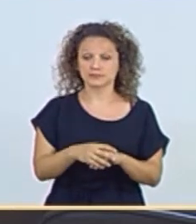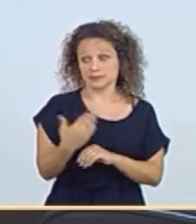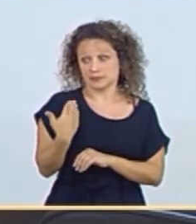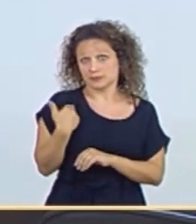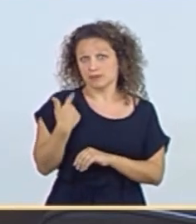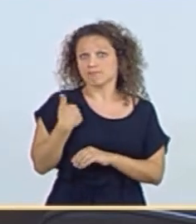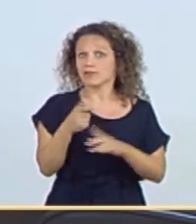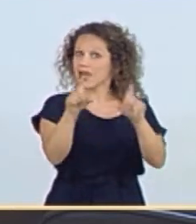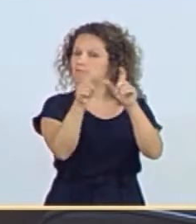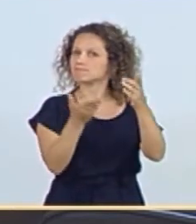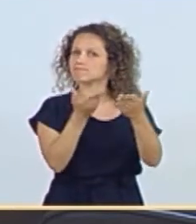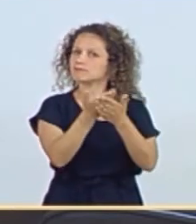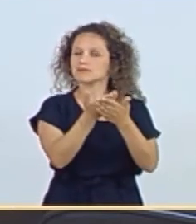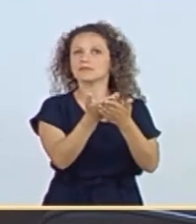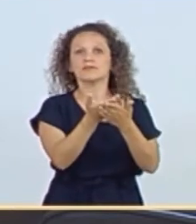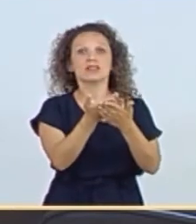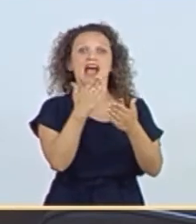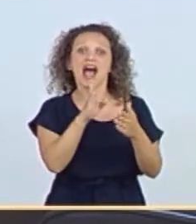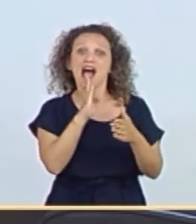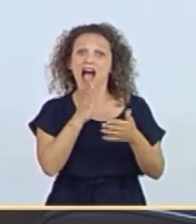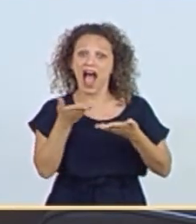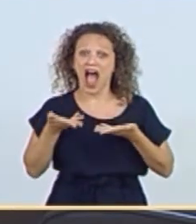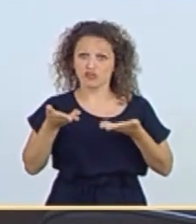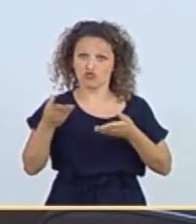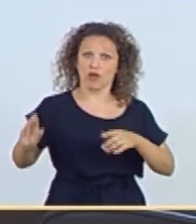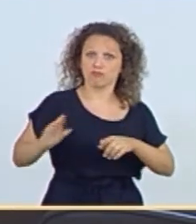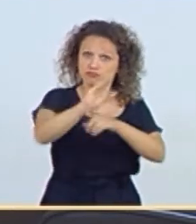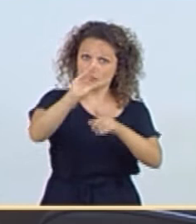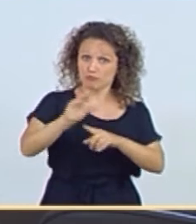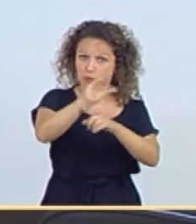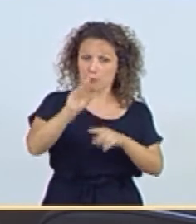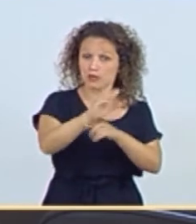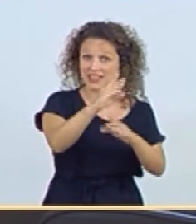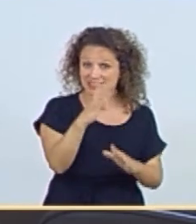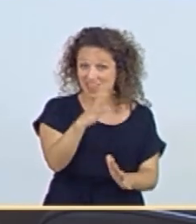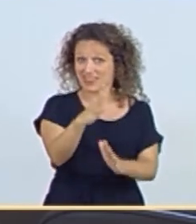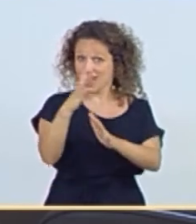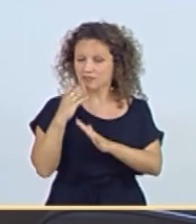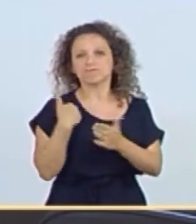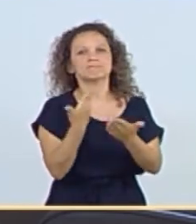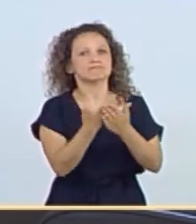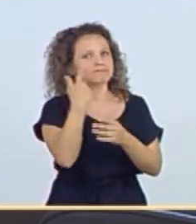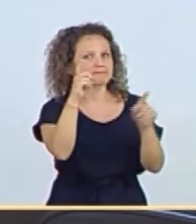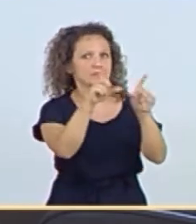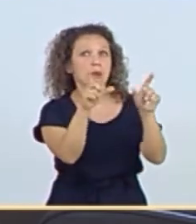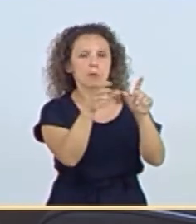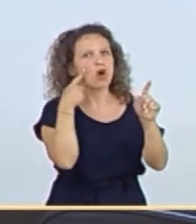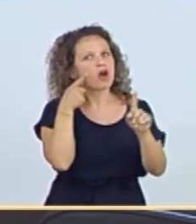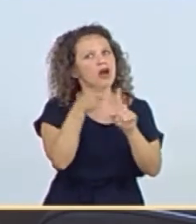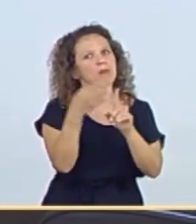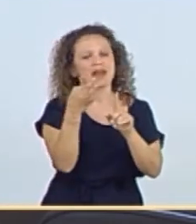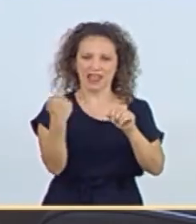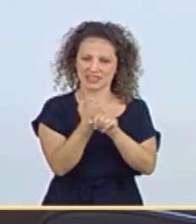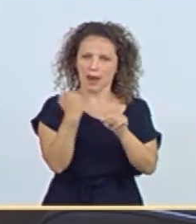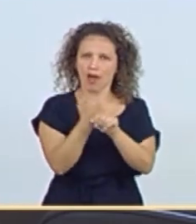a la empresa por esas ayudas que ha recibido en los últimos diez años, ayudas, señoría, que estaban condicionadas al mantenimiento del